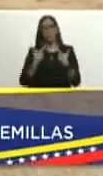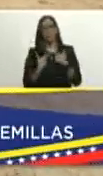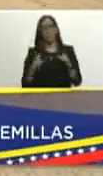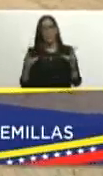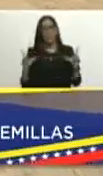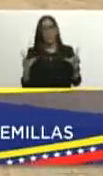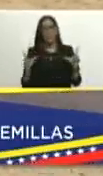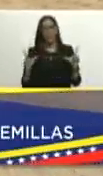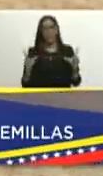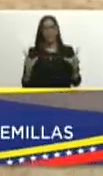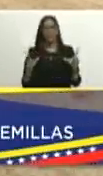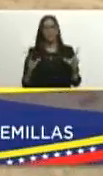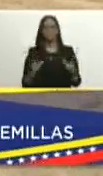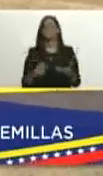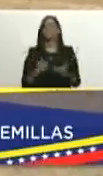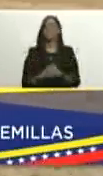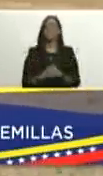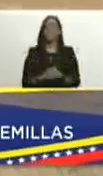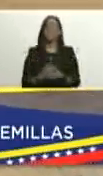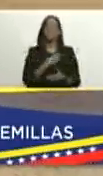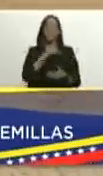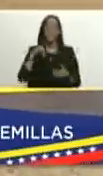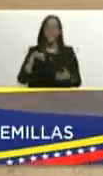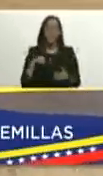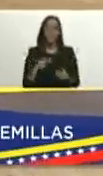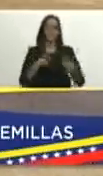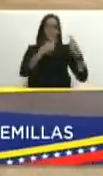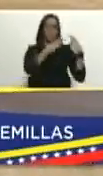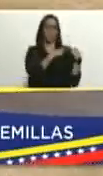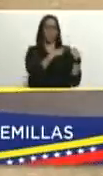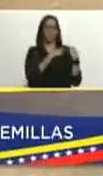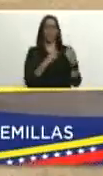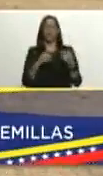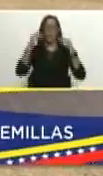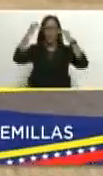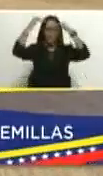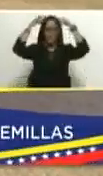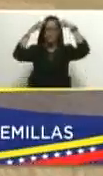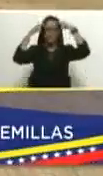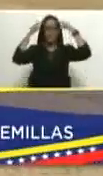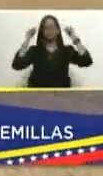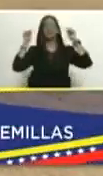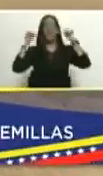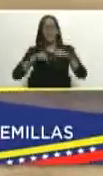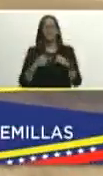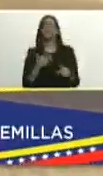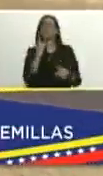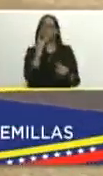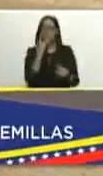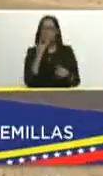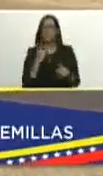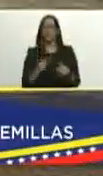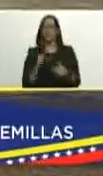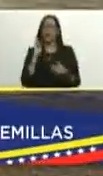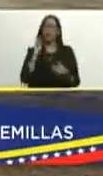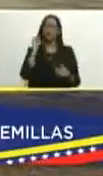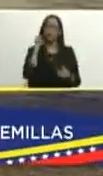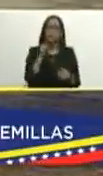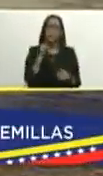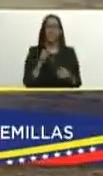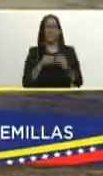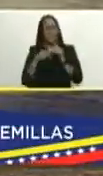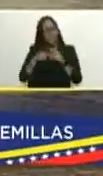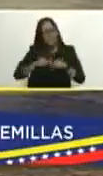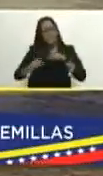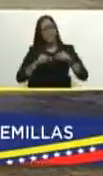desempolvó nuestro eterno comandante Hugo Chávez y que hoy de manera digna valiente heroica usted dirige